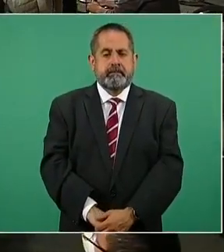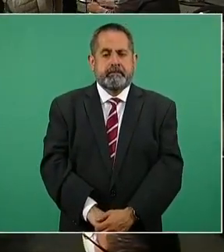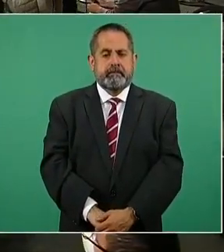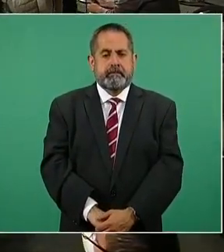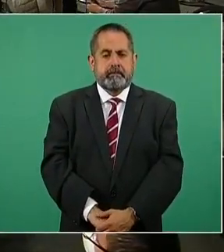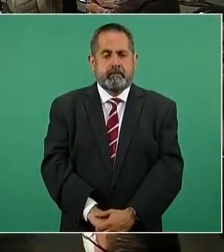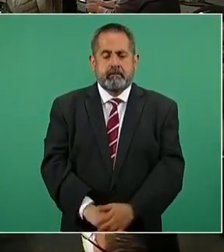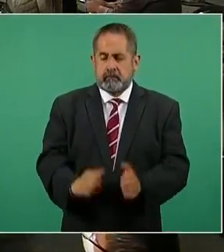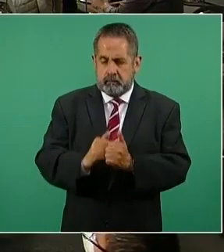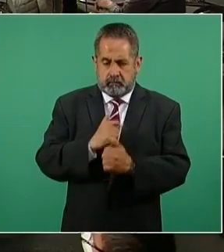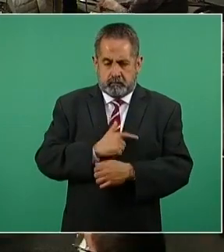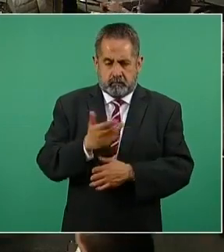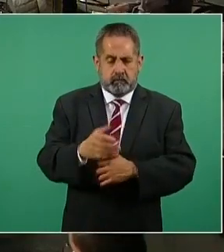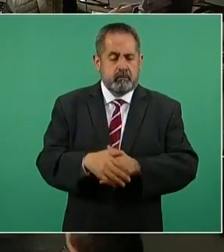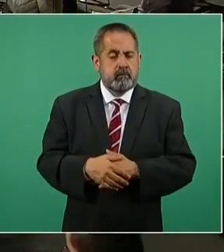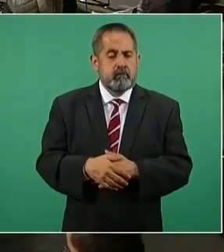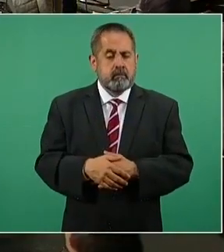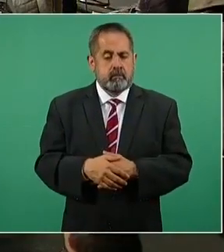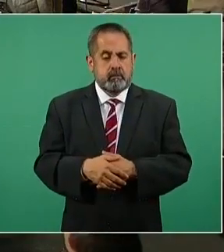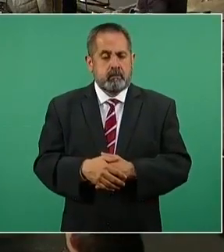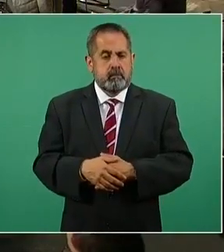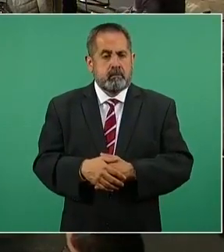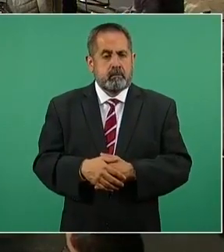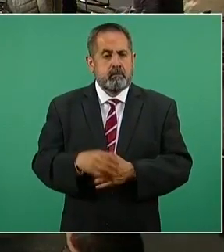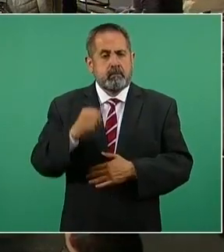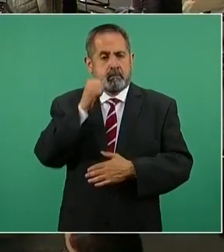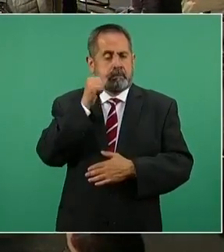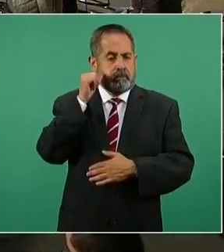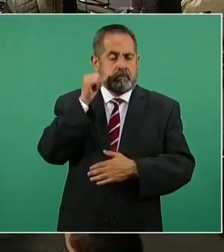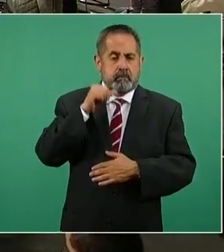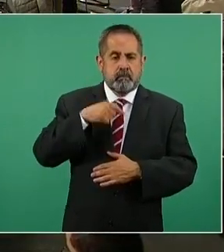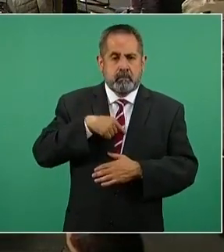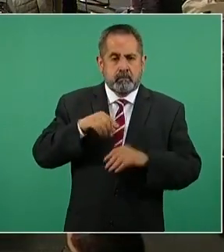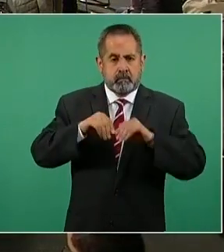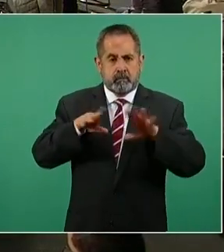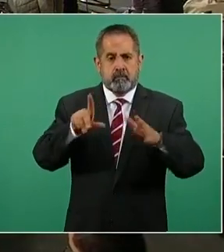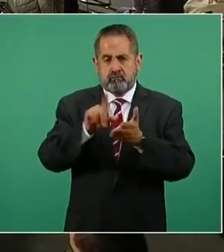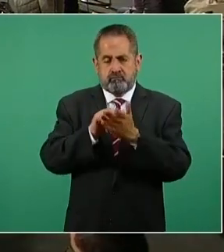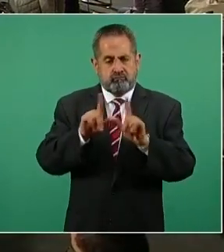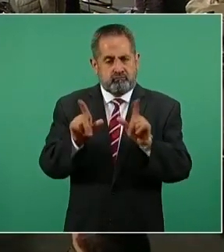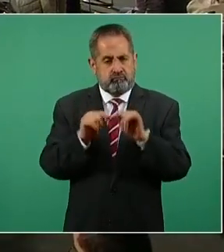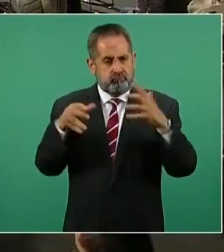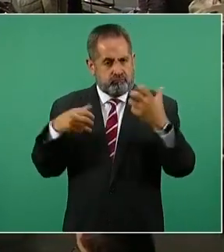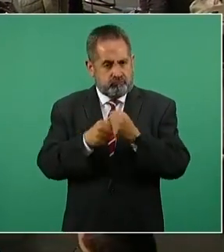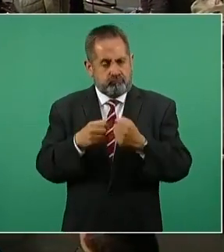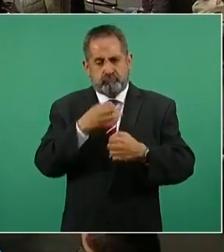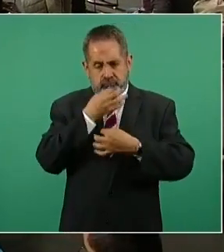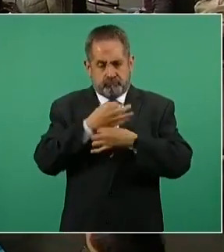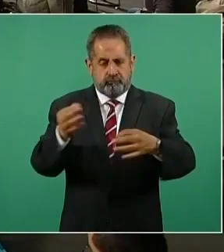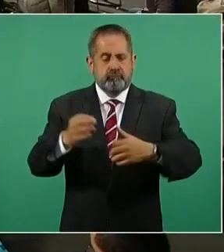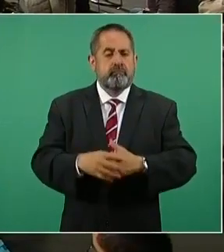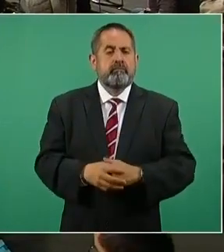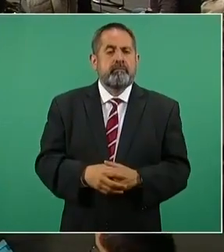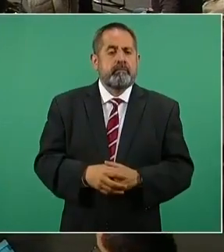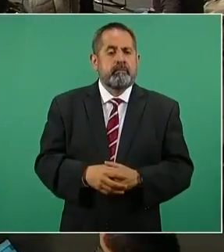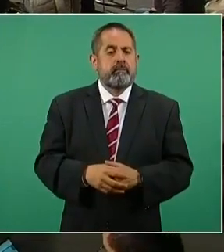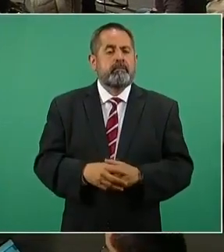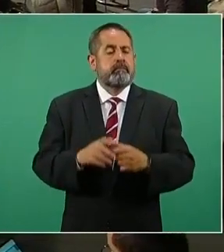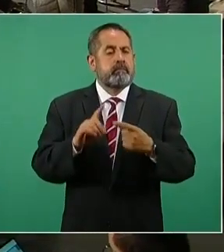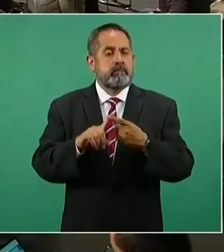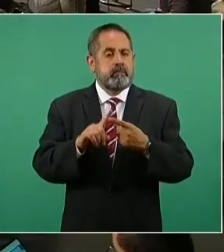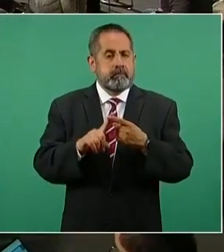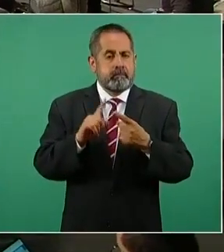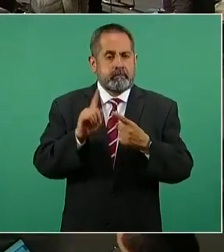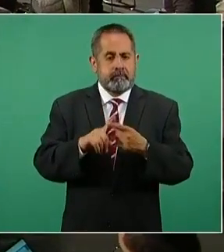Sí, con mucho gusto. El día de ayer puse yo un mensaje, déjeme sintetizarlo de la siguiente manera. En primer lugar, es el más